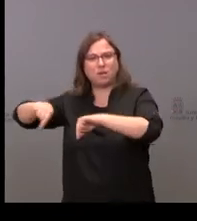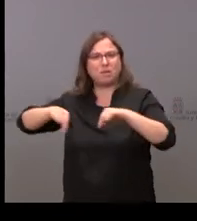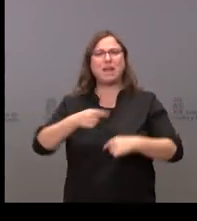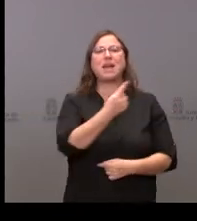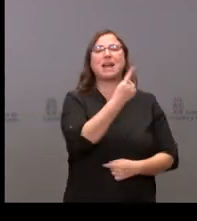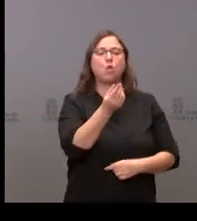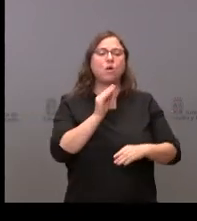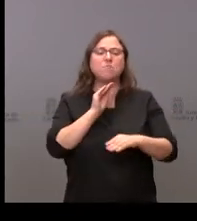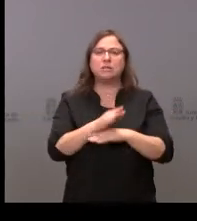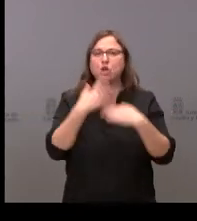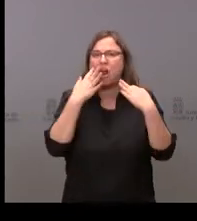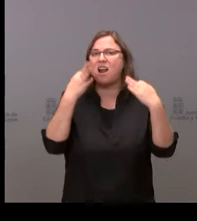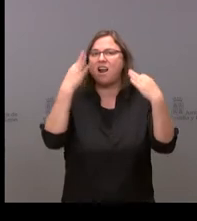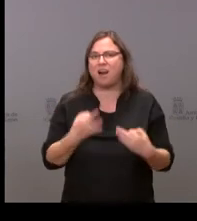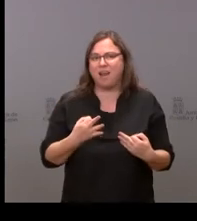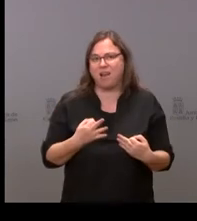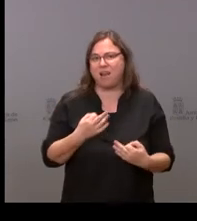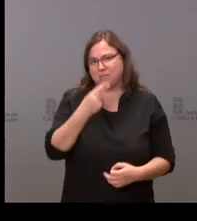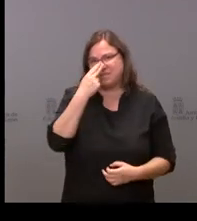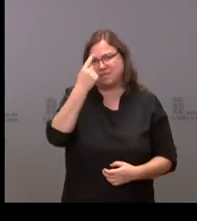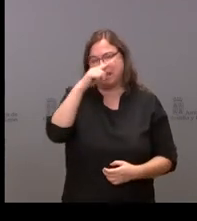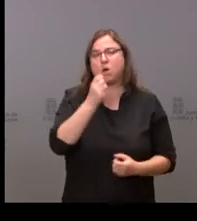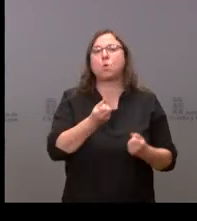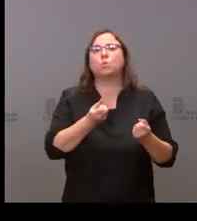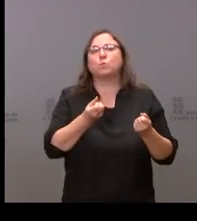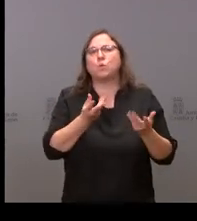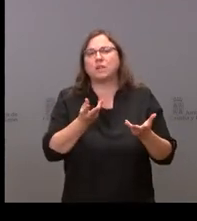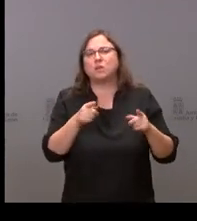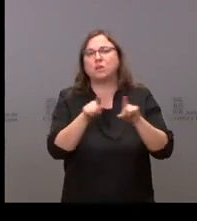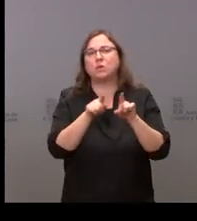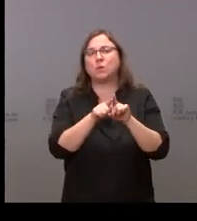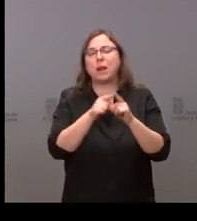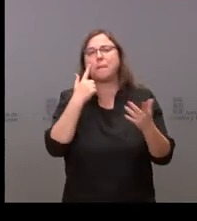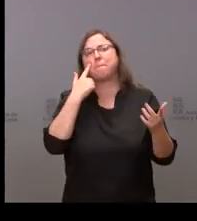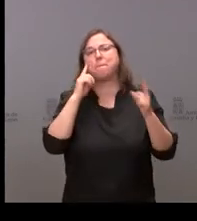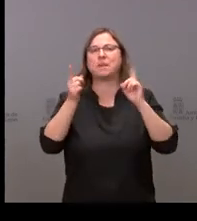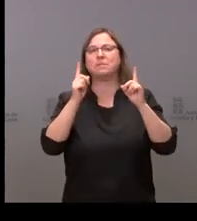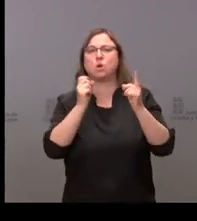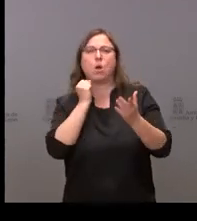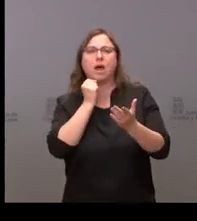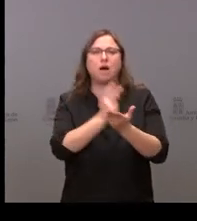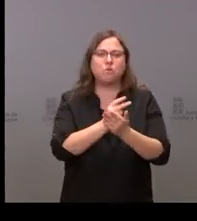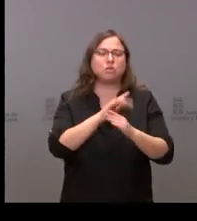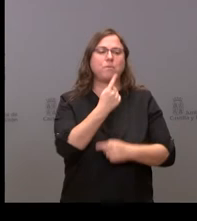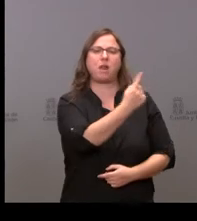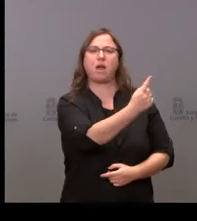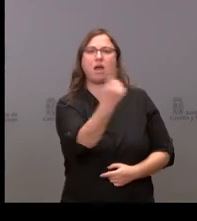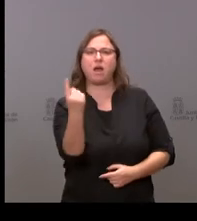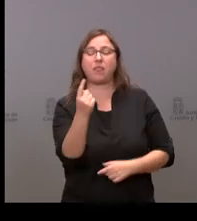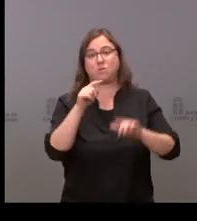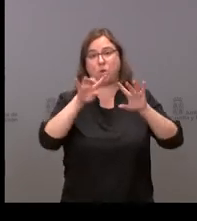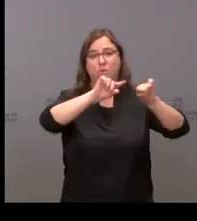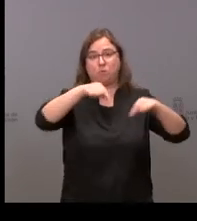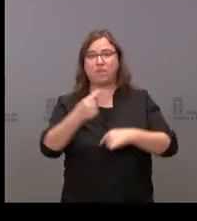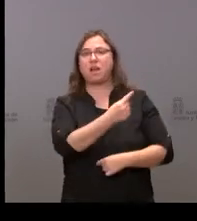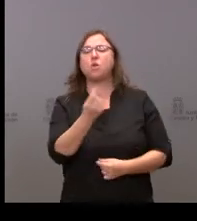real que es un poco la que nos permite medir cuál es la previsión de apuesta de inversión en cada una de las nueve provincias de